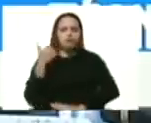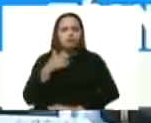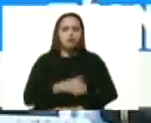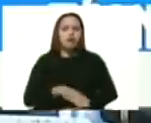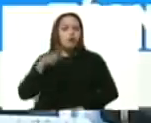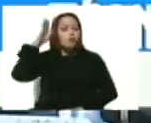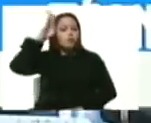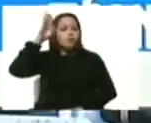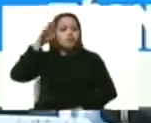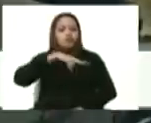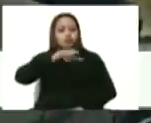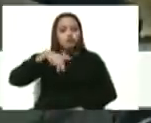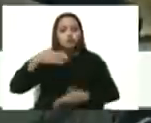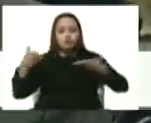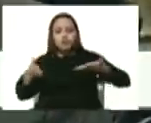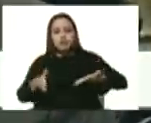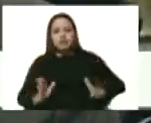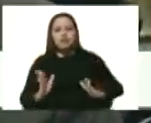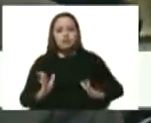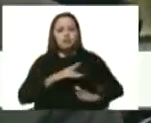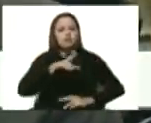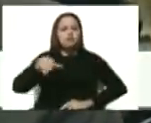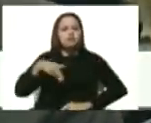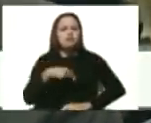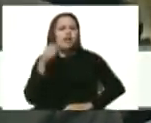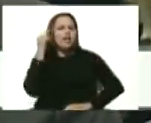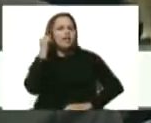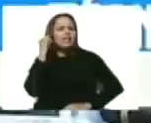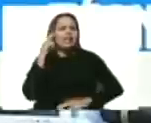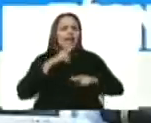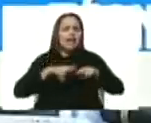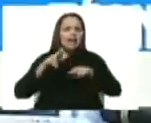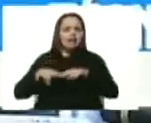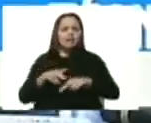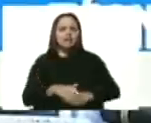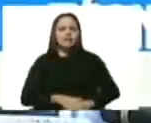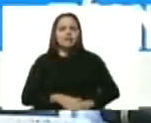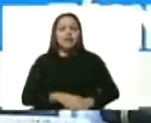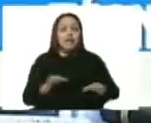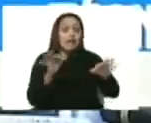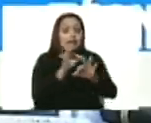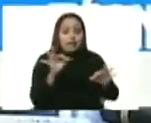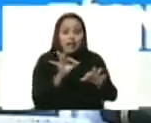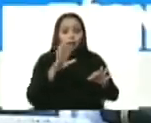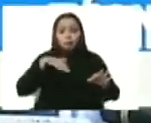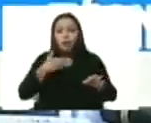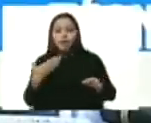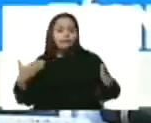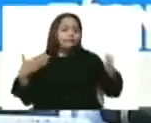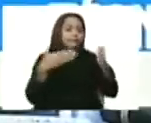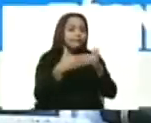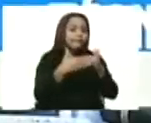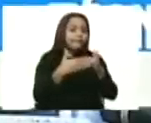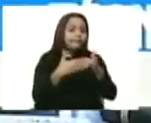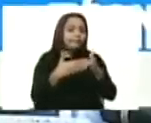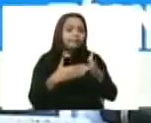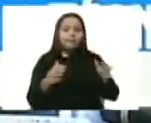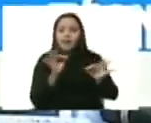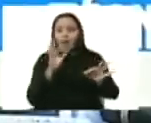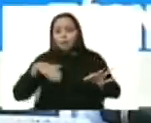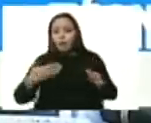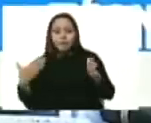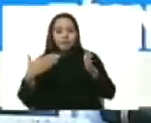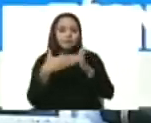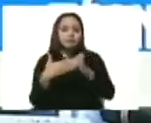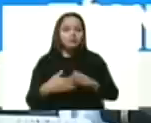un futuro para nuestros hijos y para nuestras hijas y para que nada ni nadie nos detenga, nada nos va a detener. De